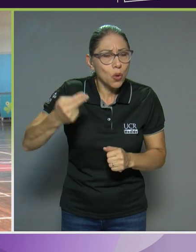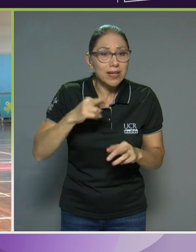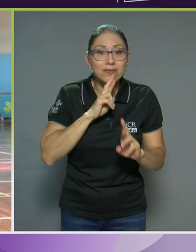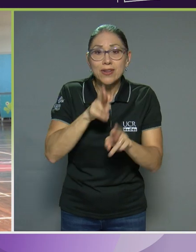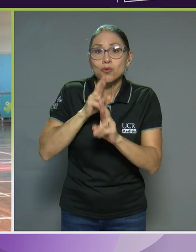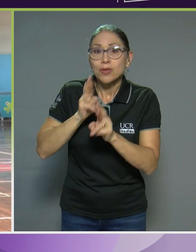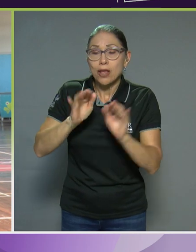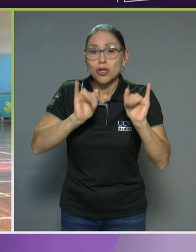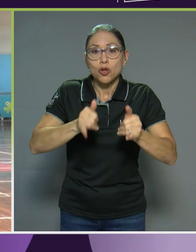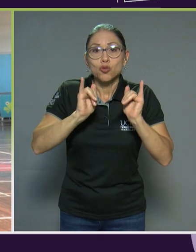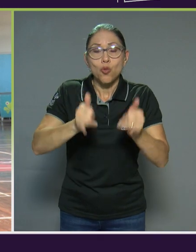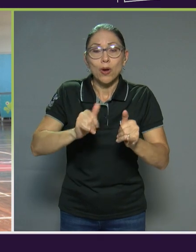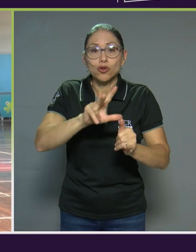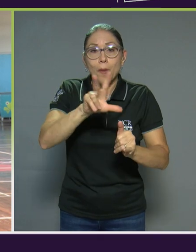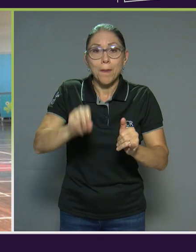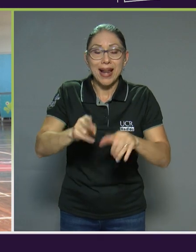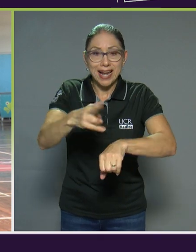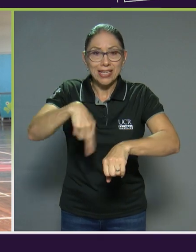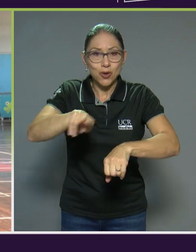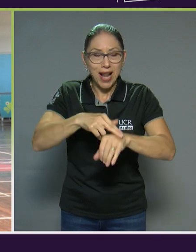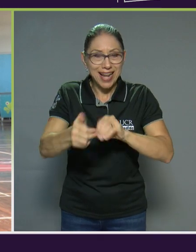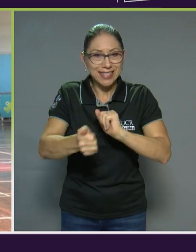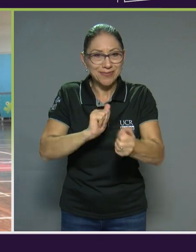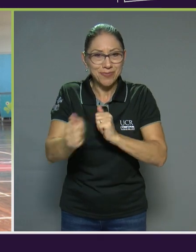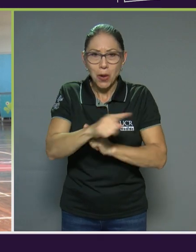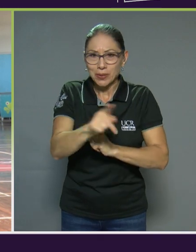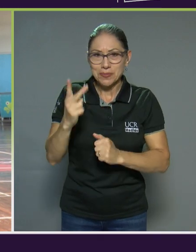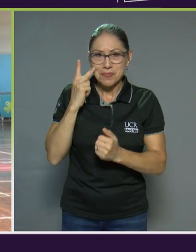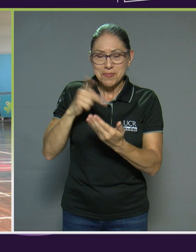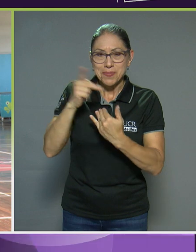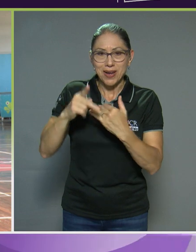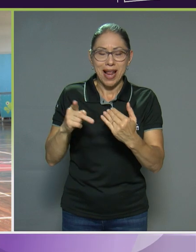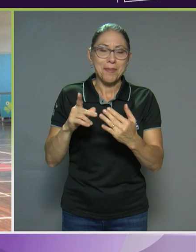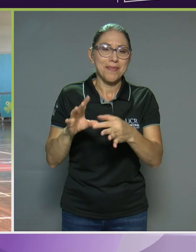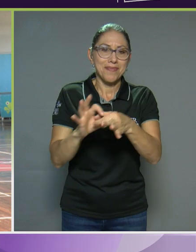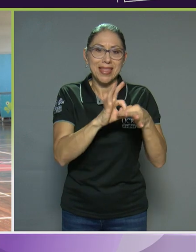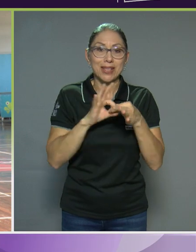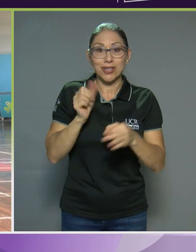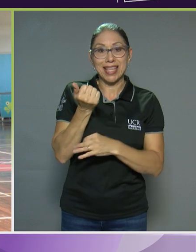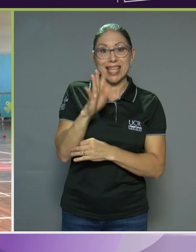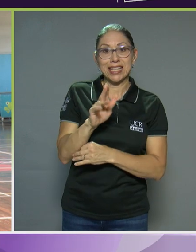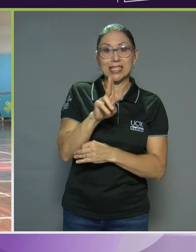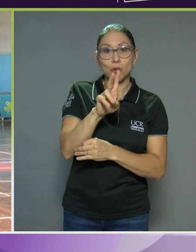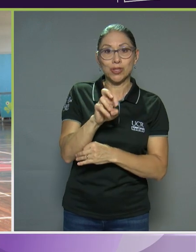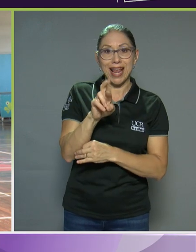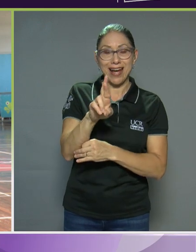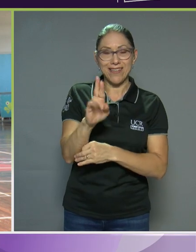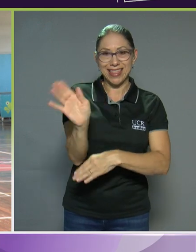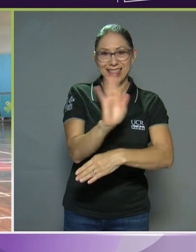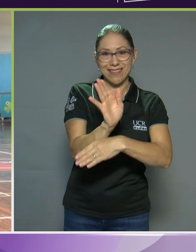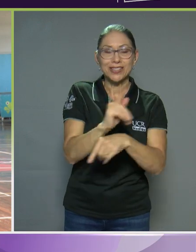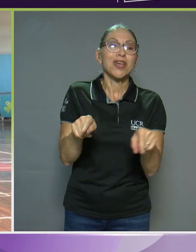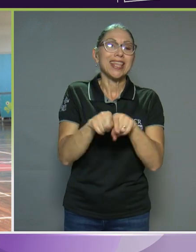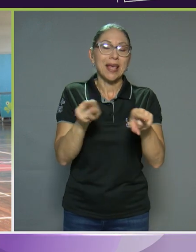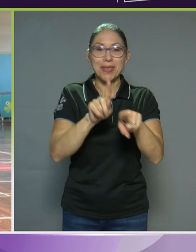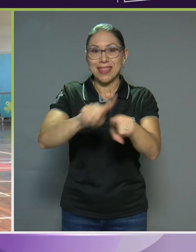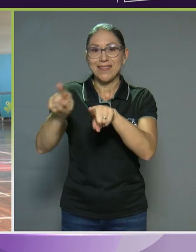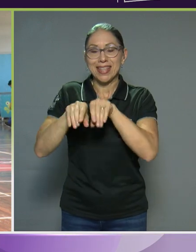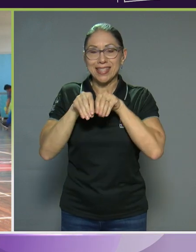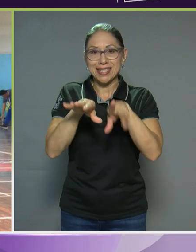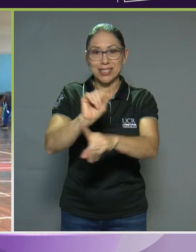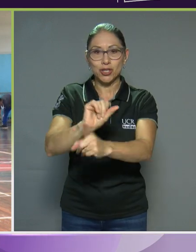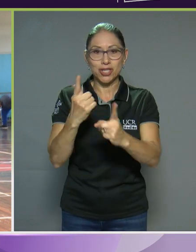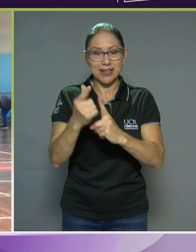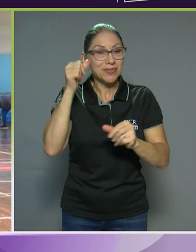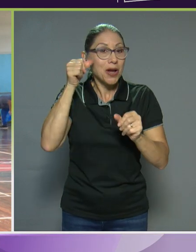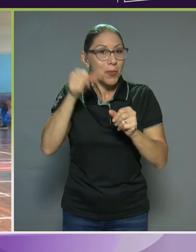Paranacionales, no se pierda los detalles de la cobertura de Nexos, tanto en 15UCR en televisión como en nuestras plataformas digitales.